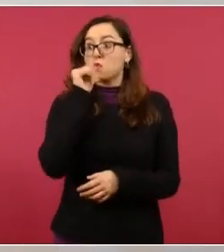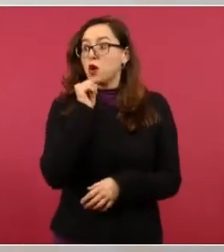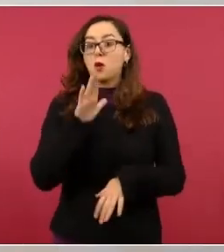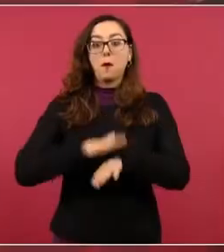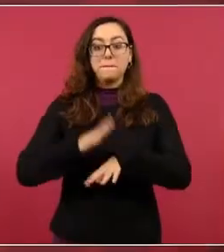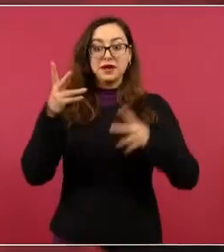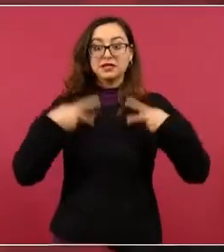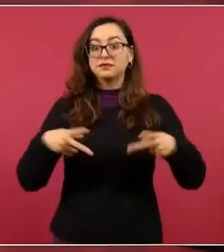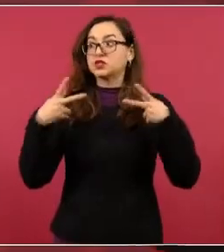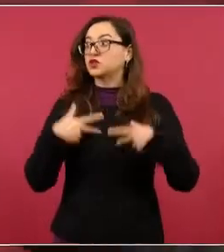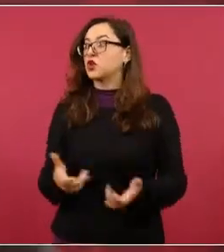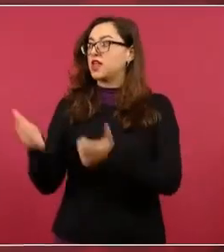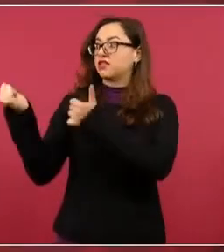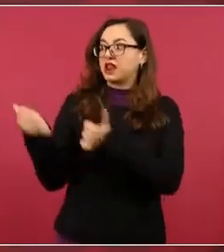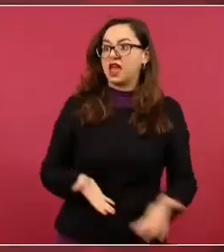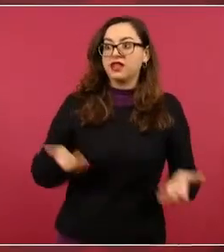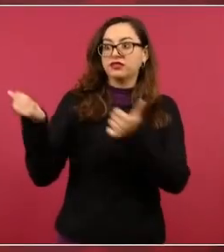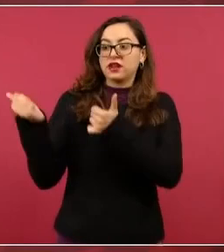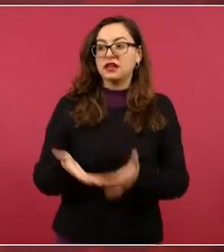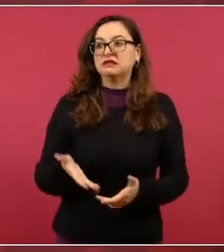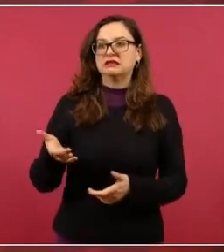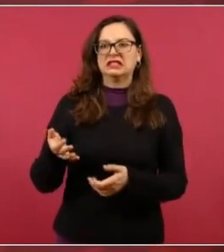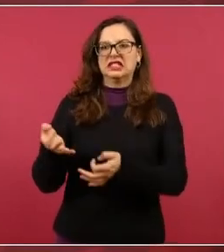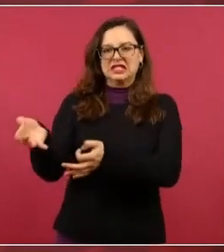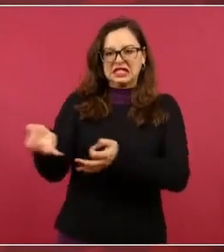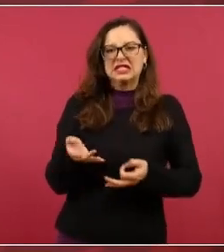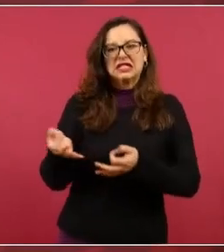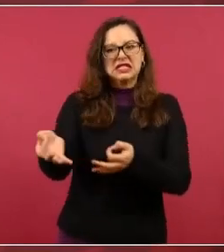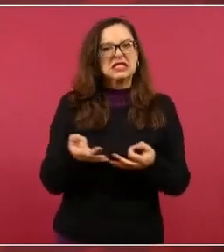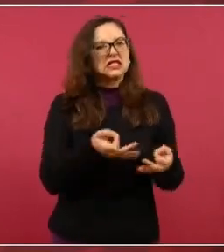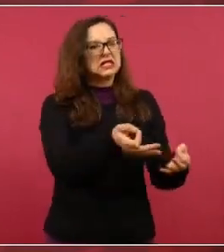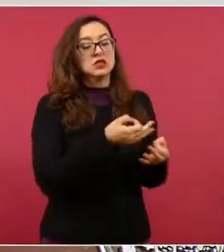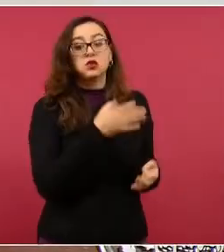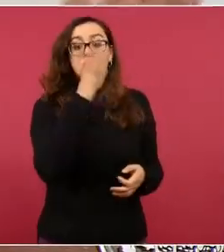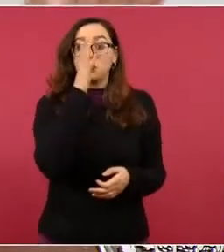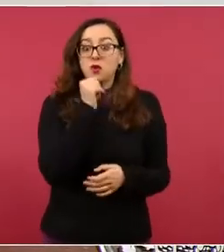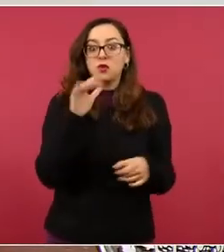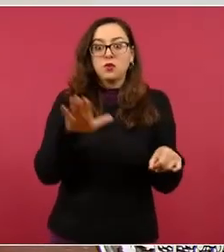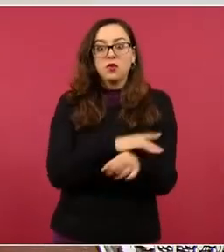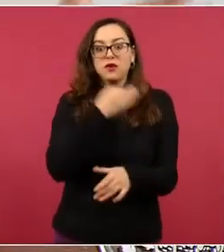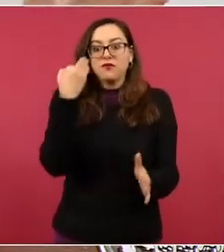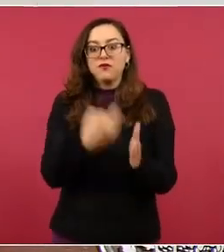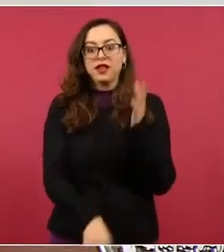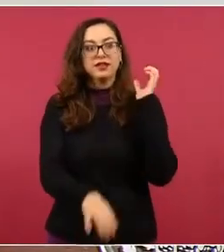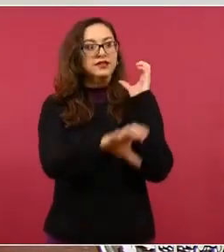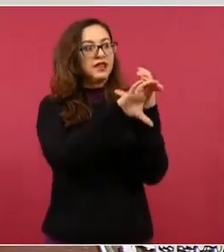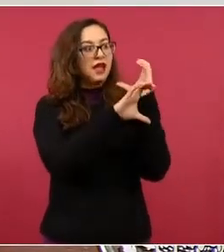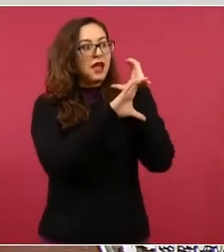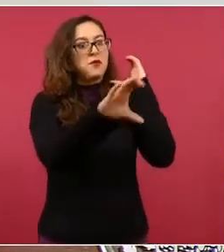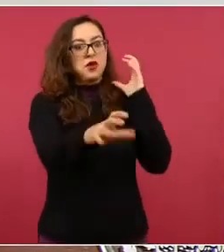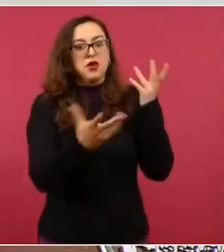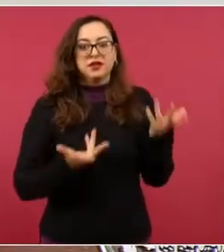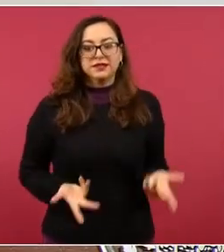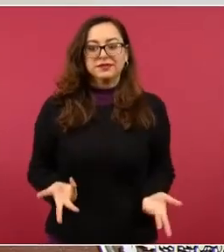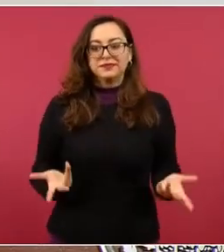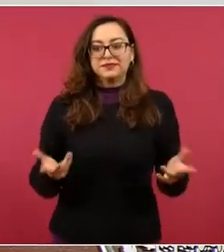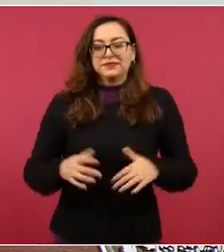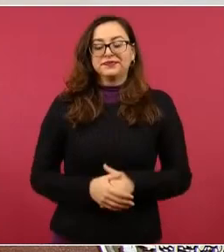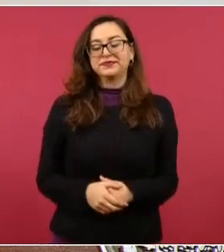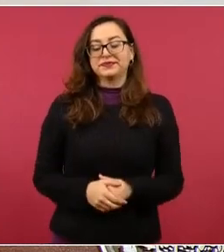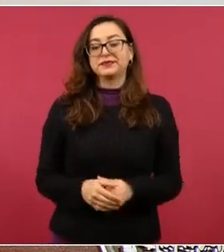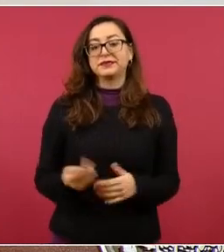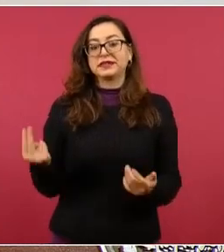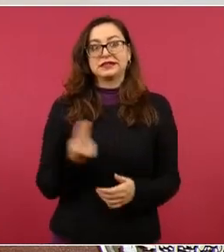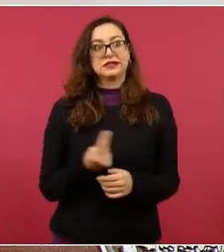porque no hay camiones, ¿de dónde van a salir tantos camiones?,